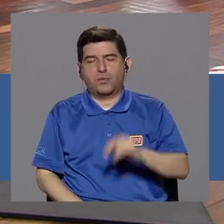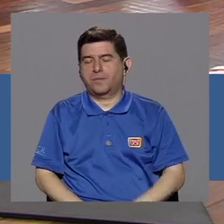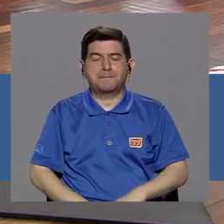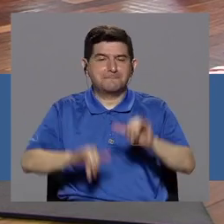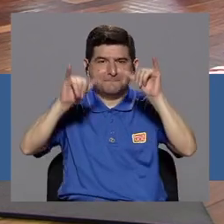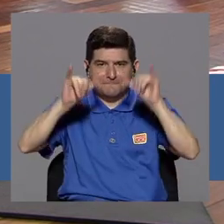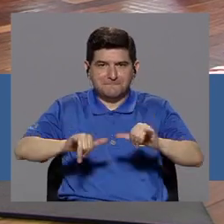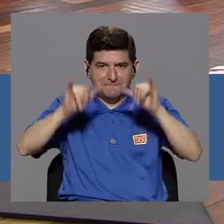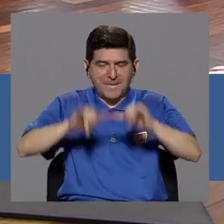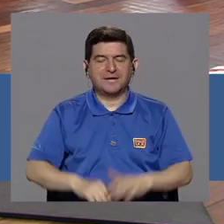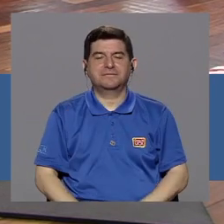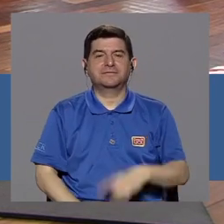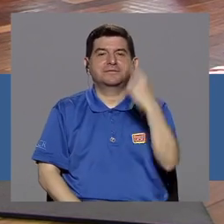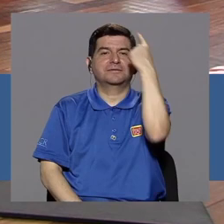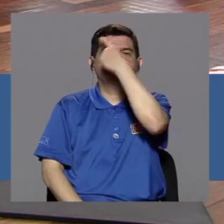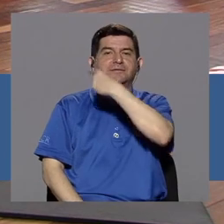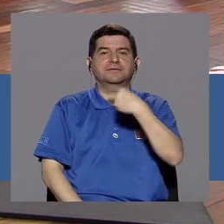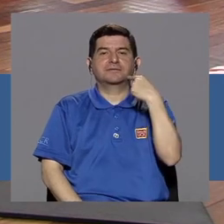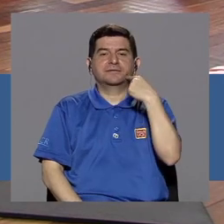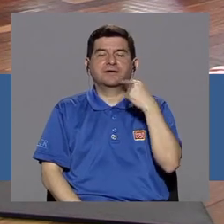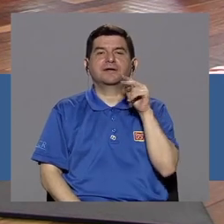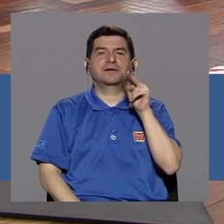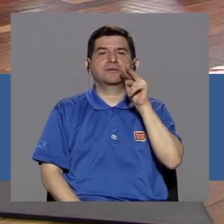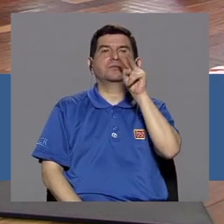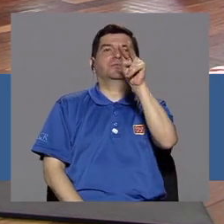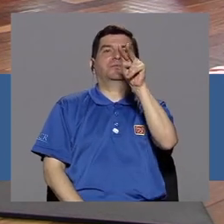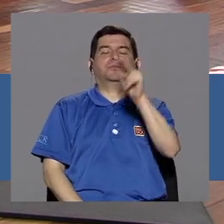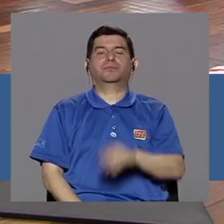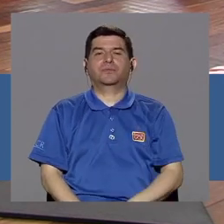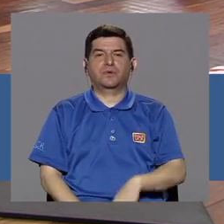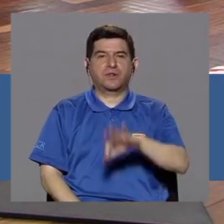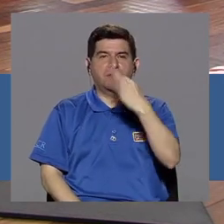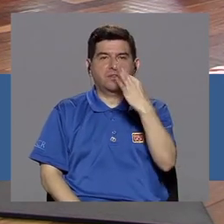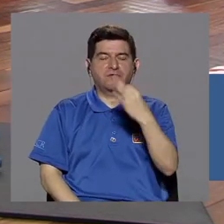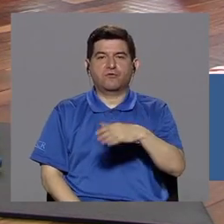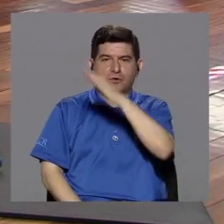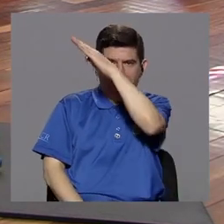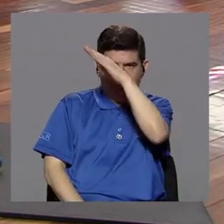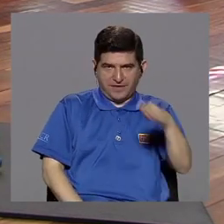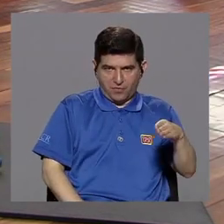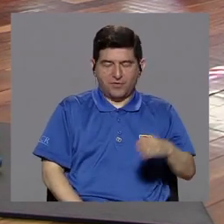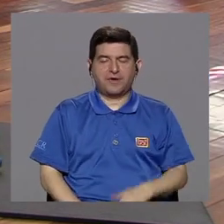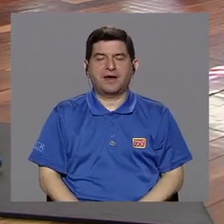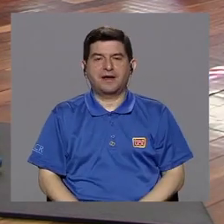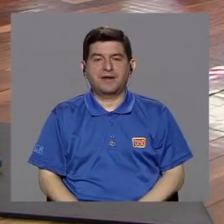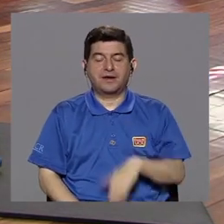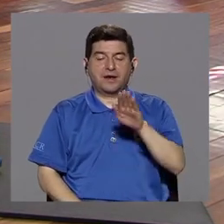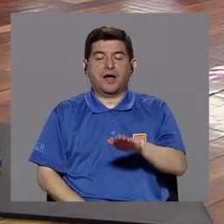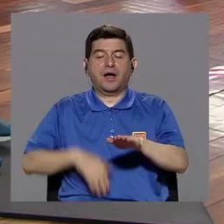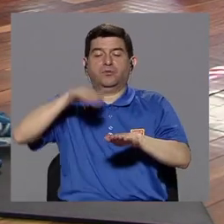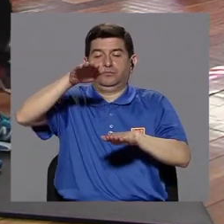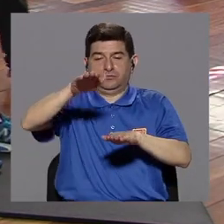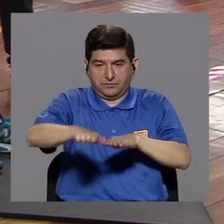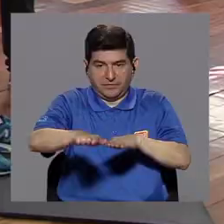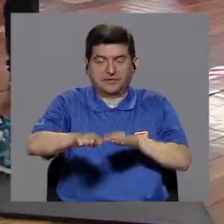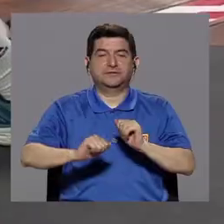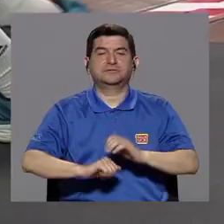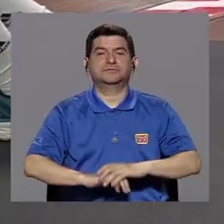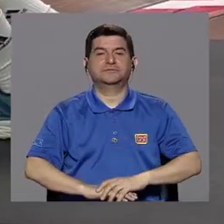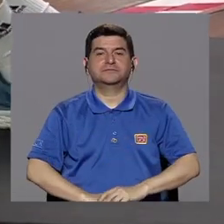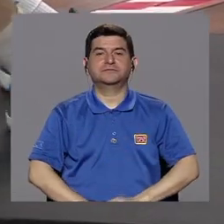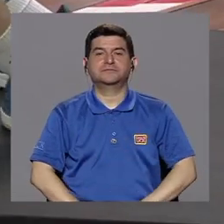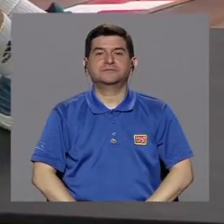siempre manteniendo la cabeza o la vista hacia arriba en diagonal. Vamos a dar un paso más adelante.